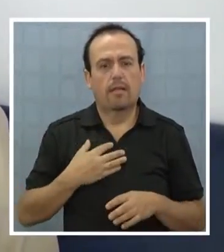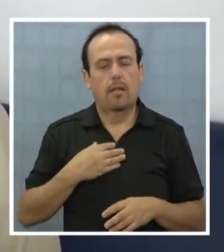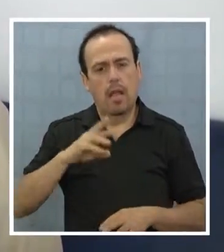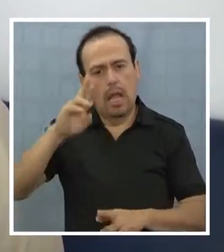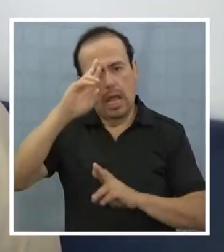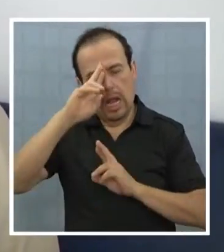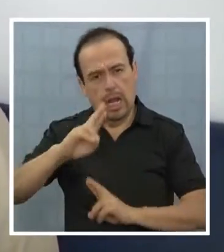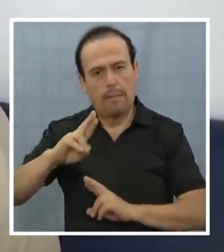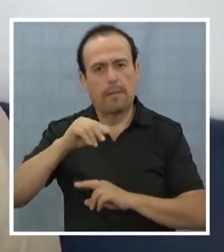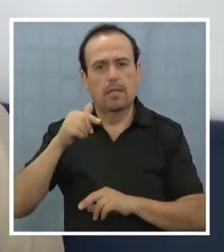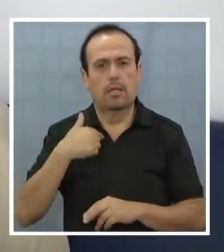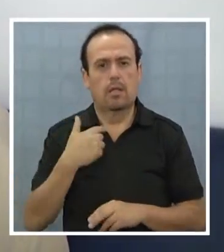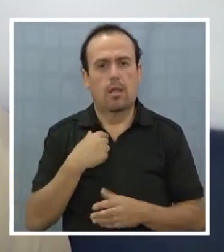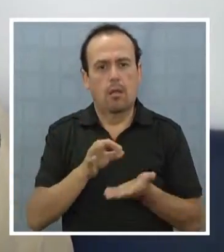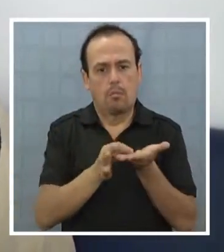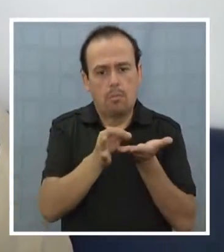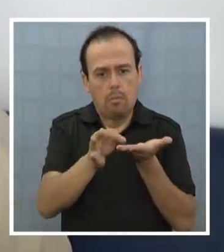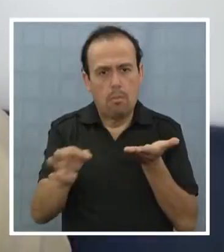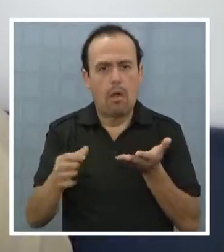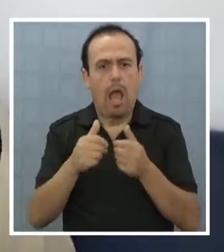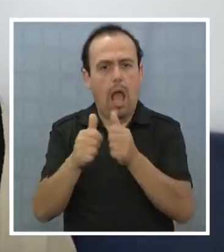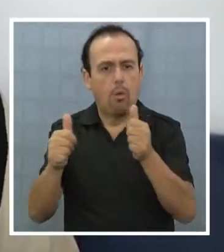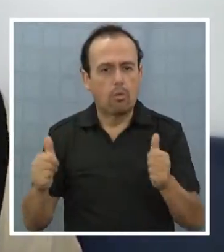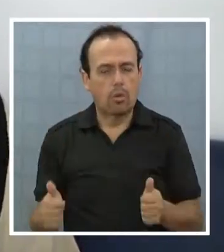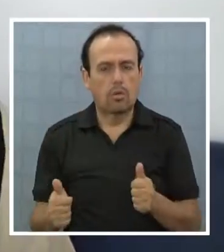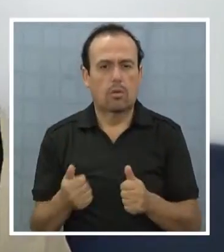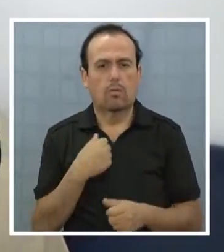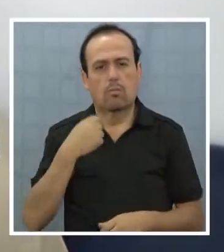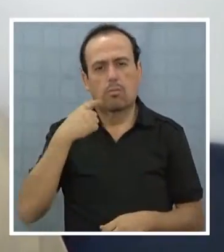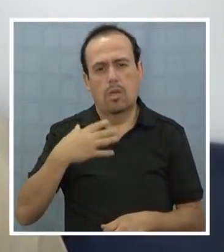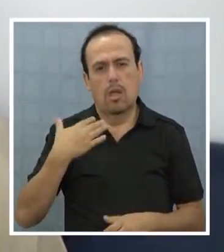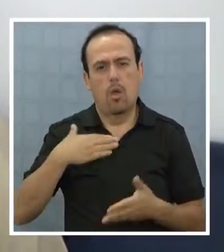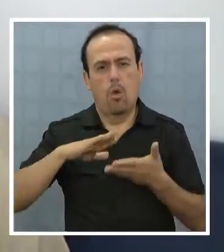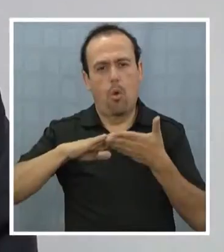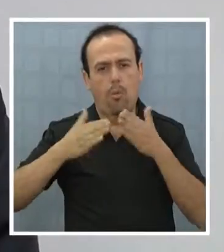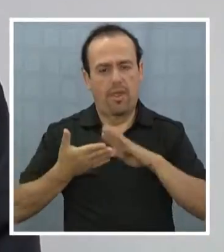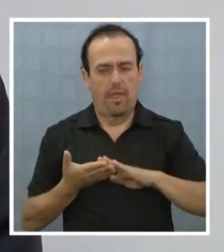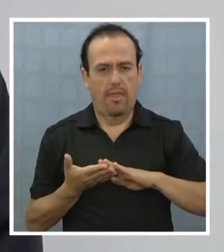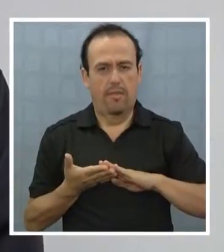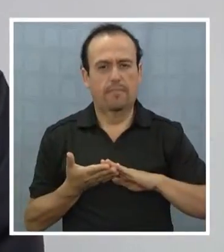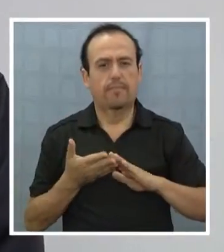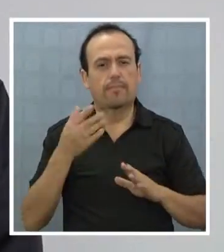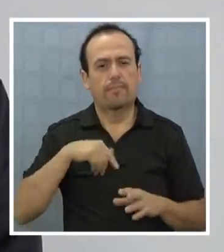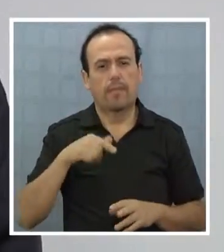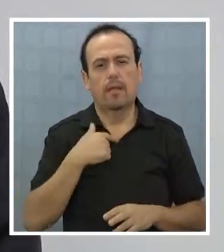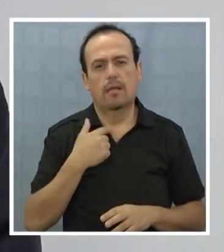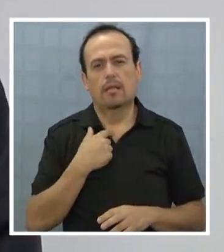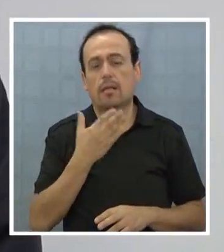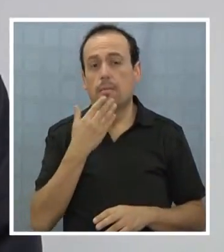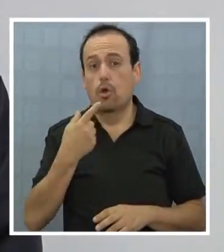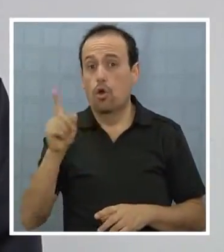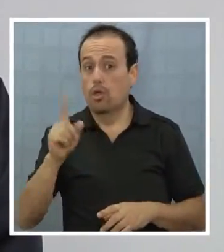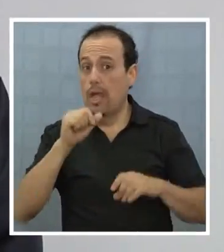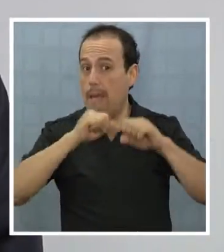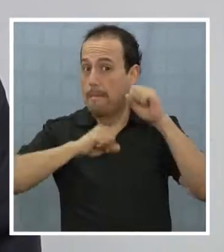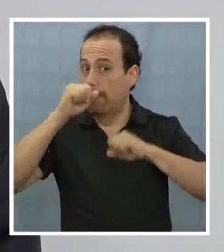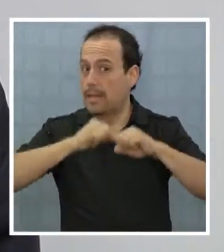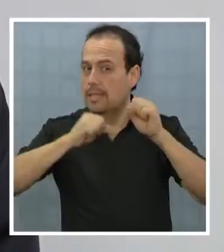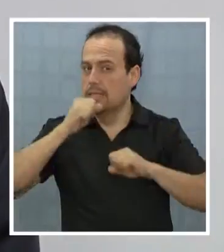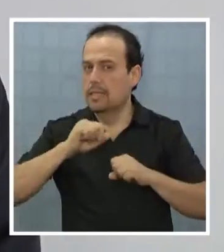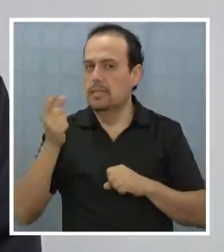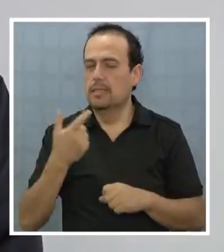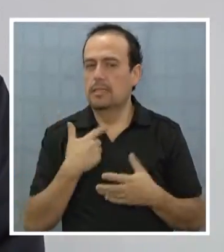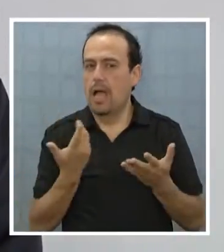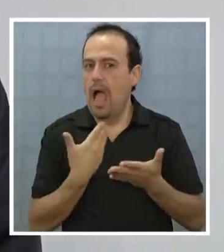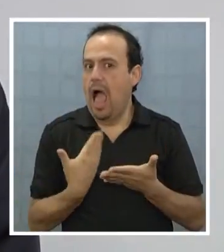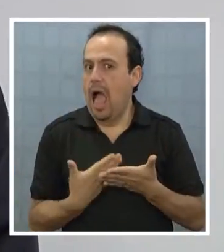respeto hacia nuestra gente, hacia nuestra autoridad y principalmente a nuestras comunidades. Yo me temo que acá hay otro tipo de empresa, que hay otro tipo de gente que está metida, que está